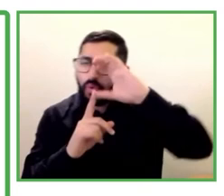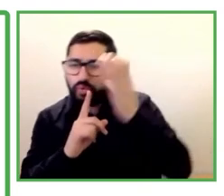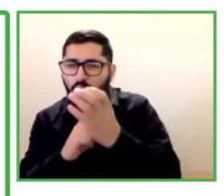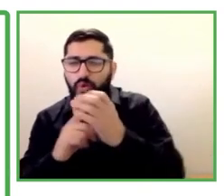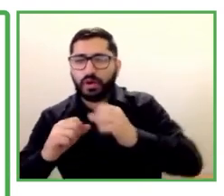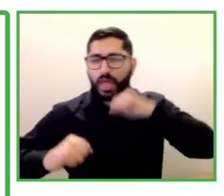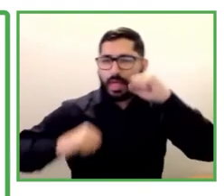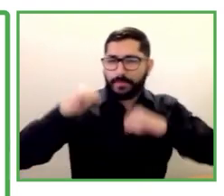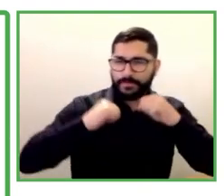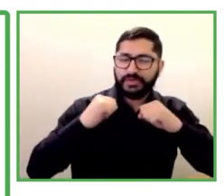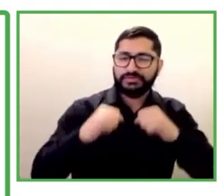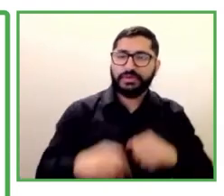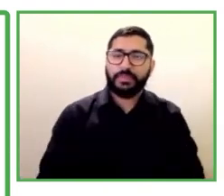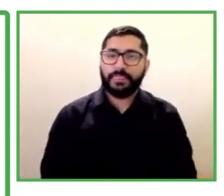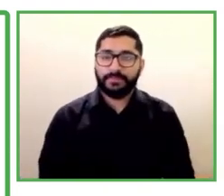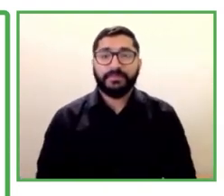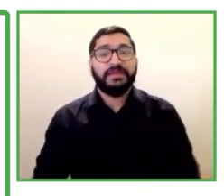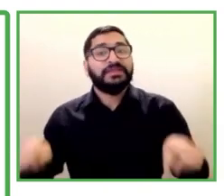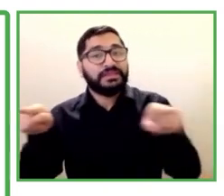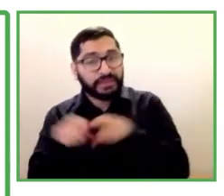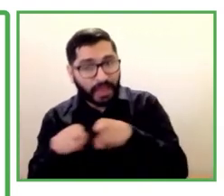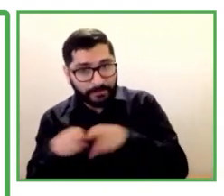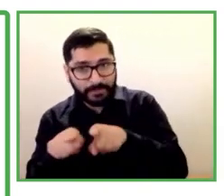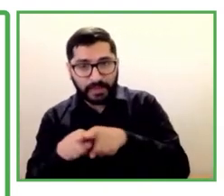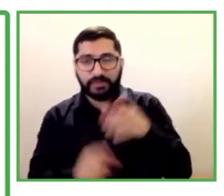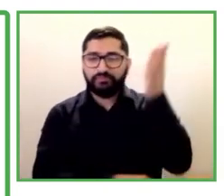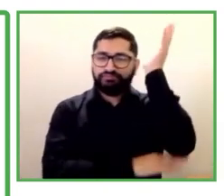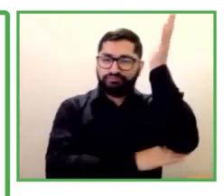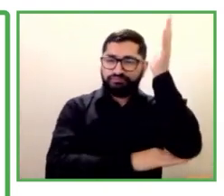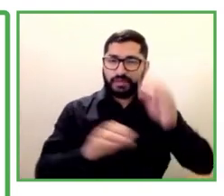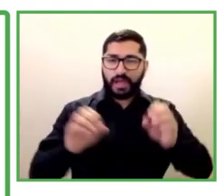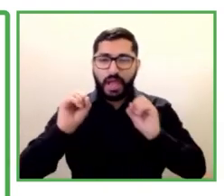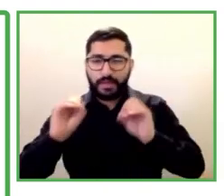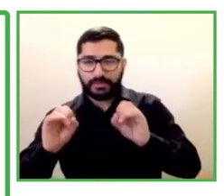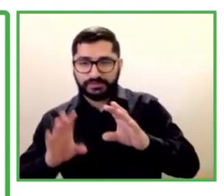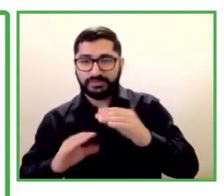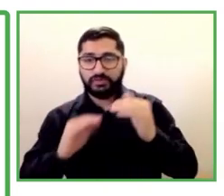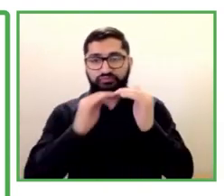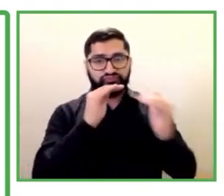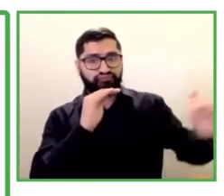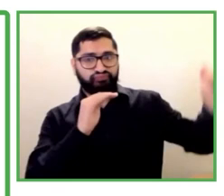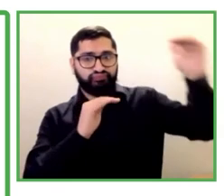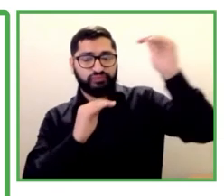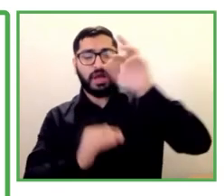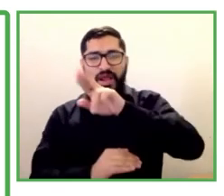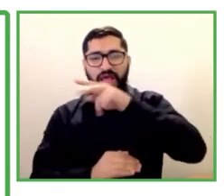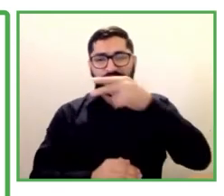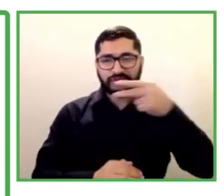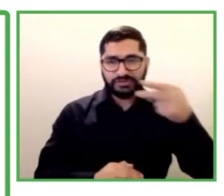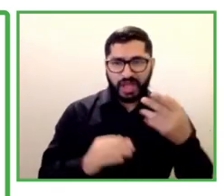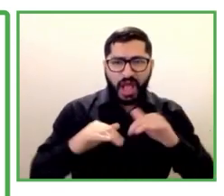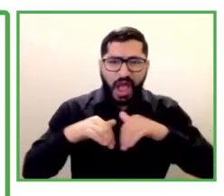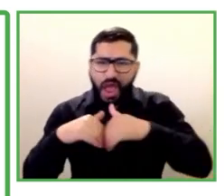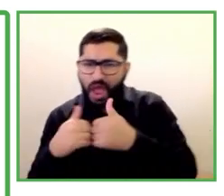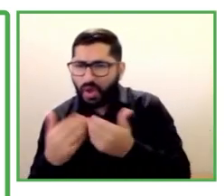También capacitar a los gerentes de recursos humanos sobre cómo incluir mejor a las personas con discapacidad.